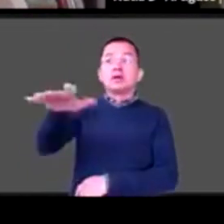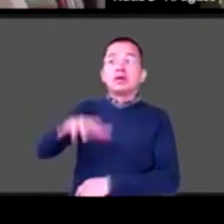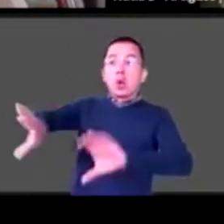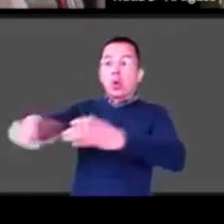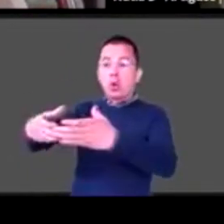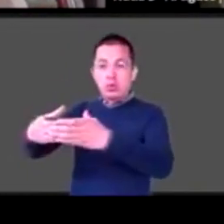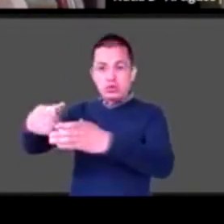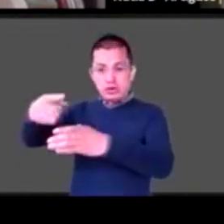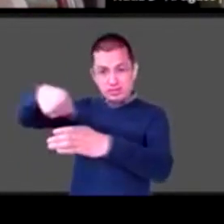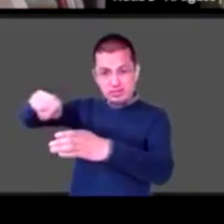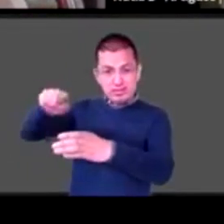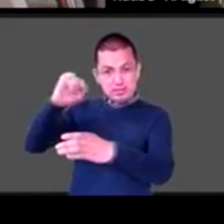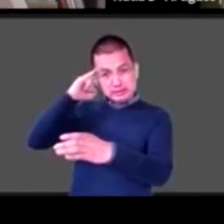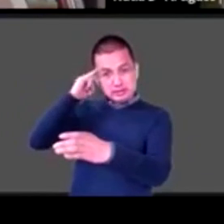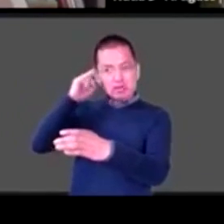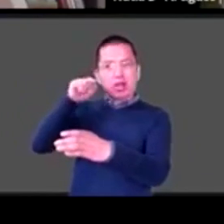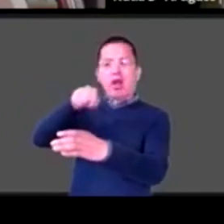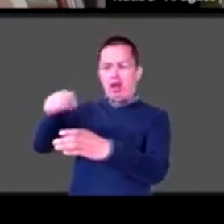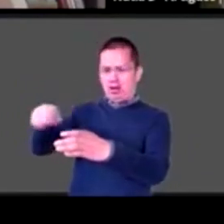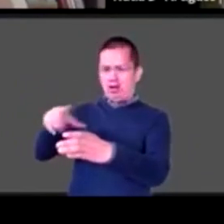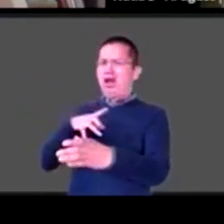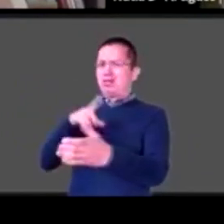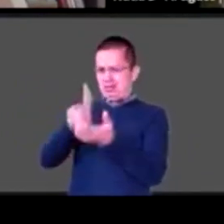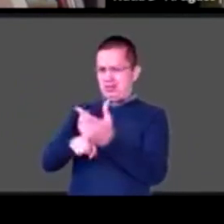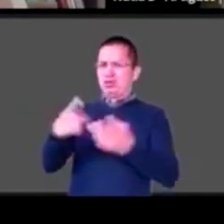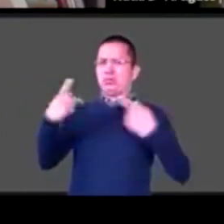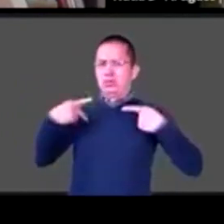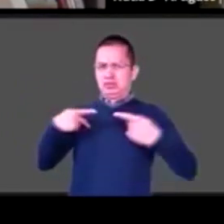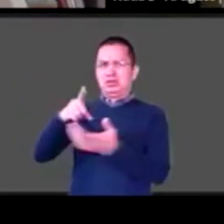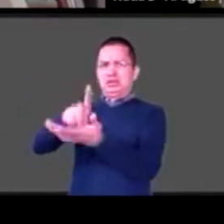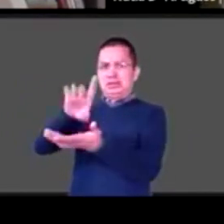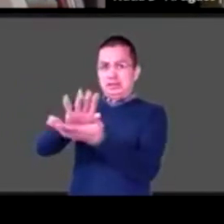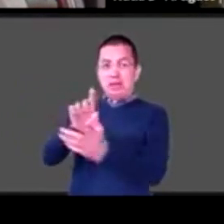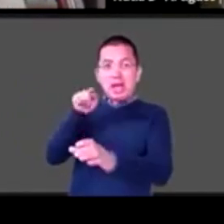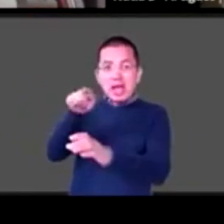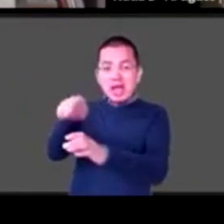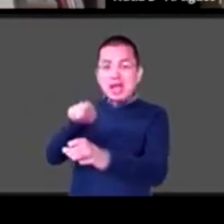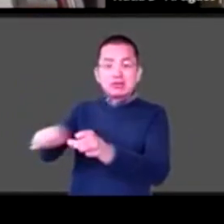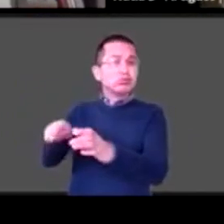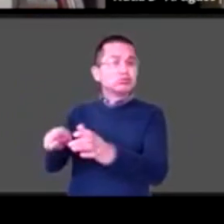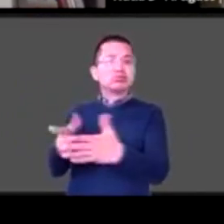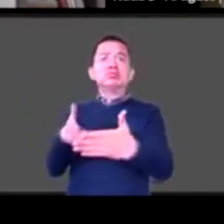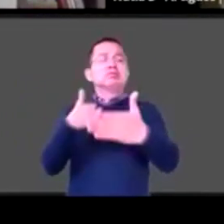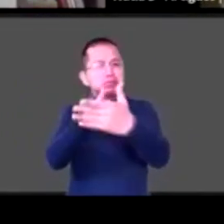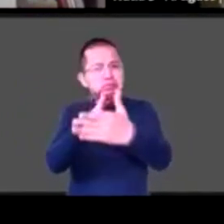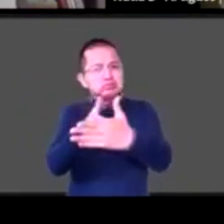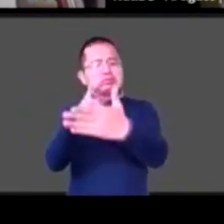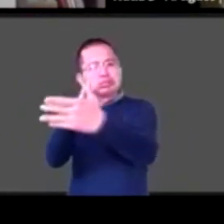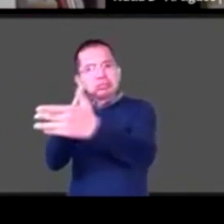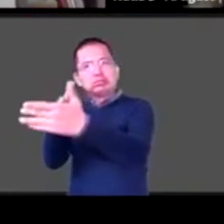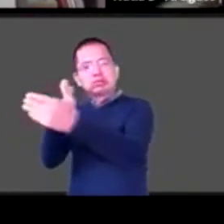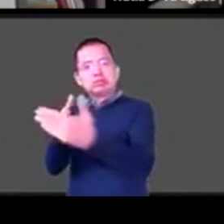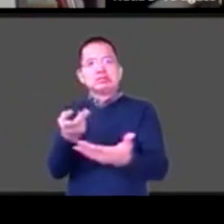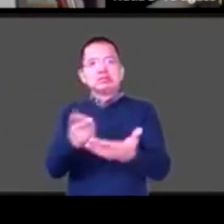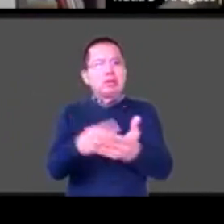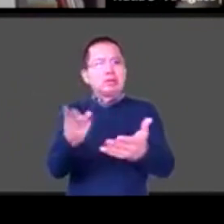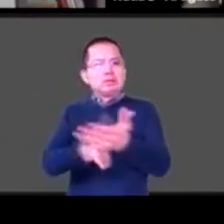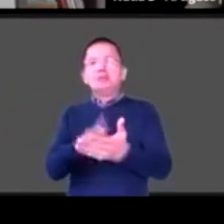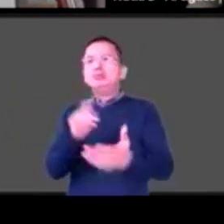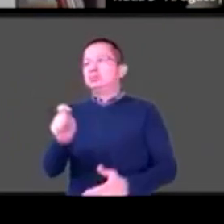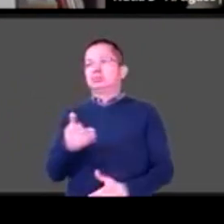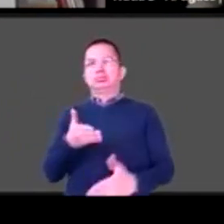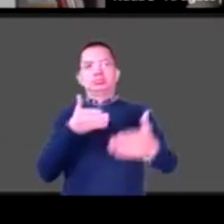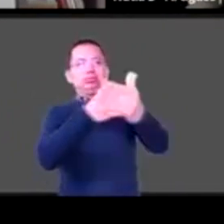a múltiples barreras, sociales, culturales, físicas,